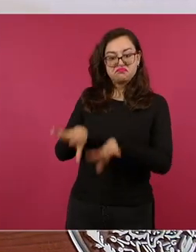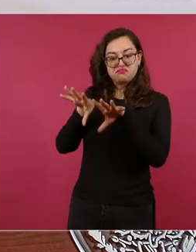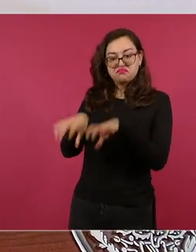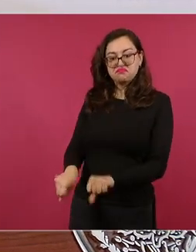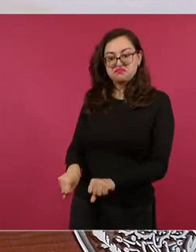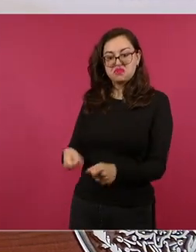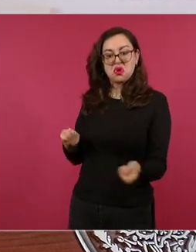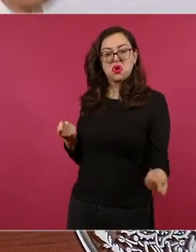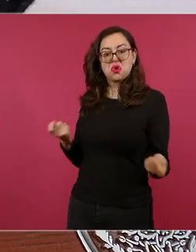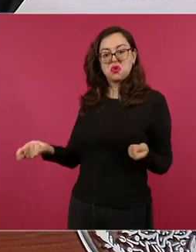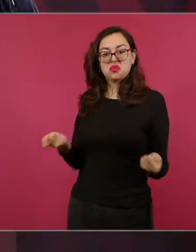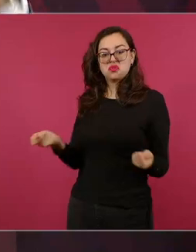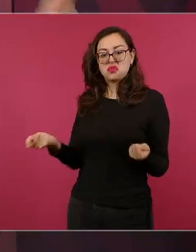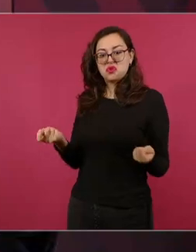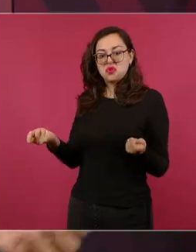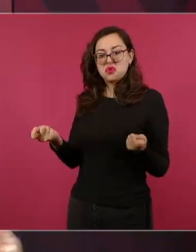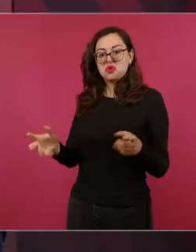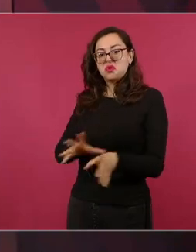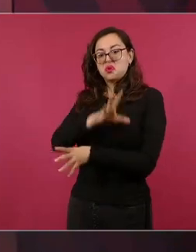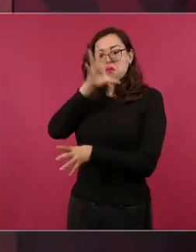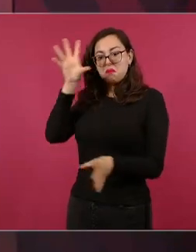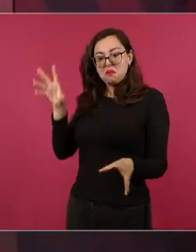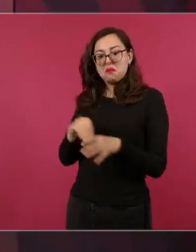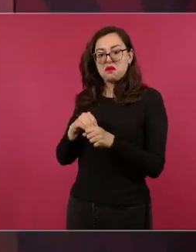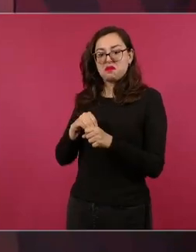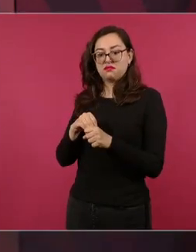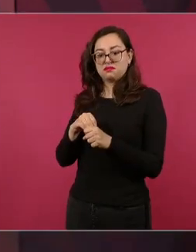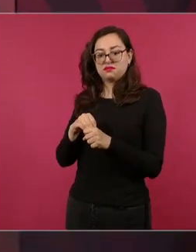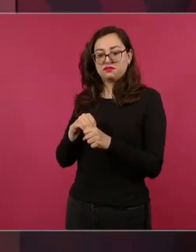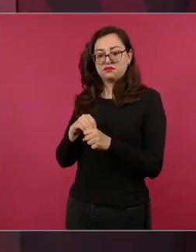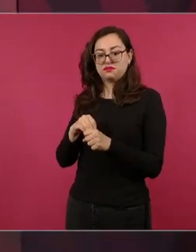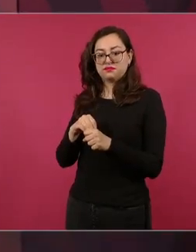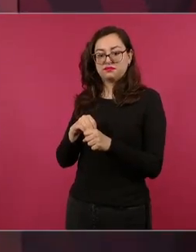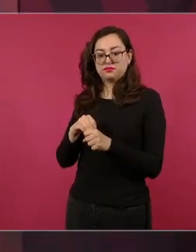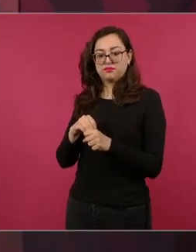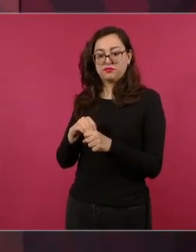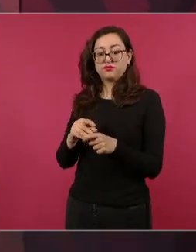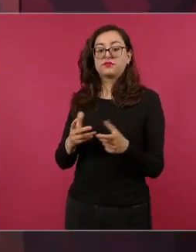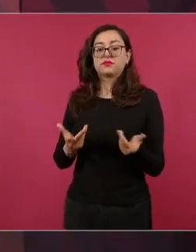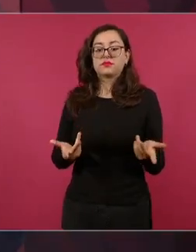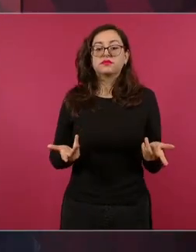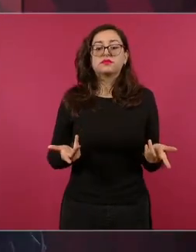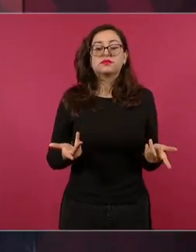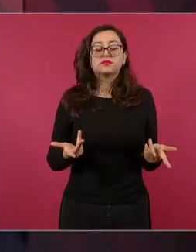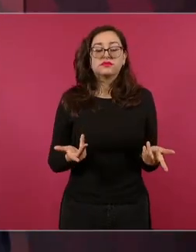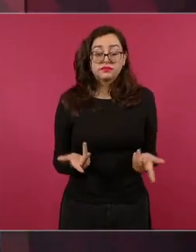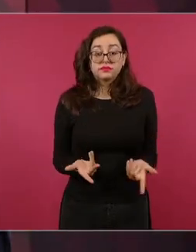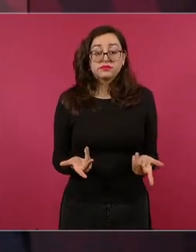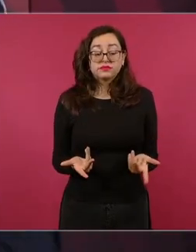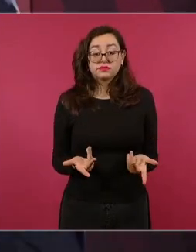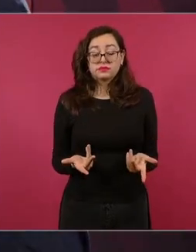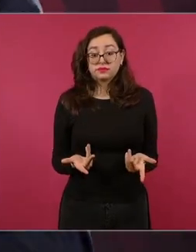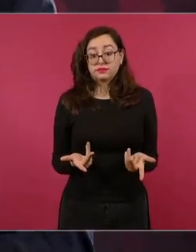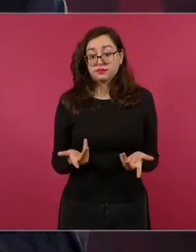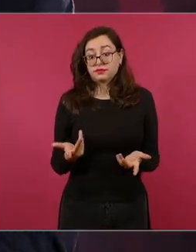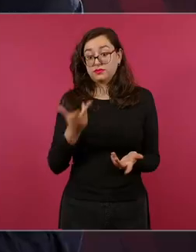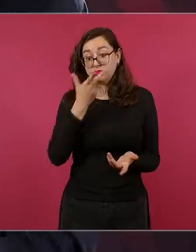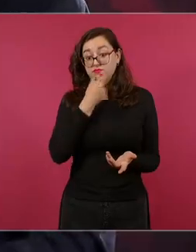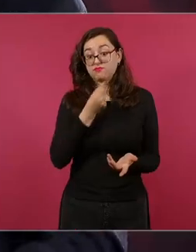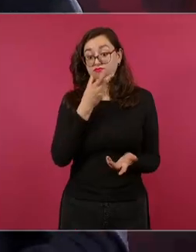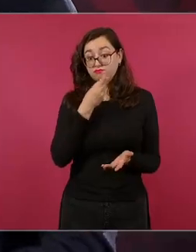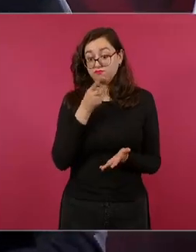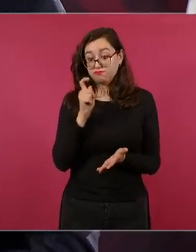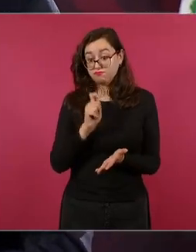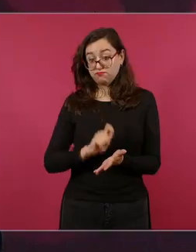por una minoría y lo que decía el gran escritor